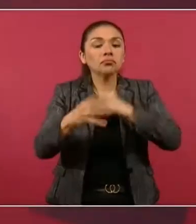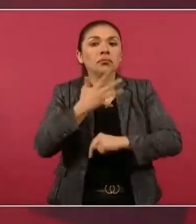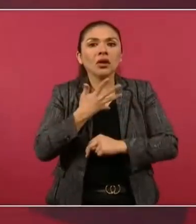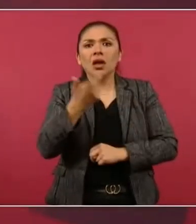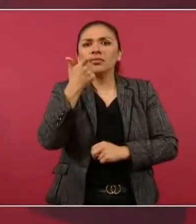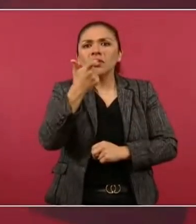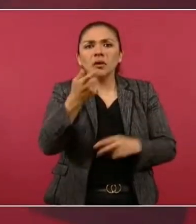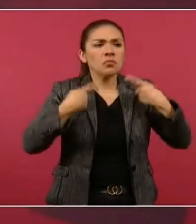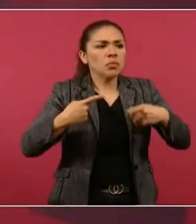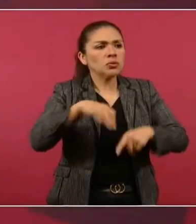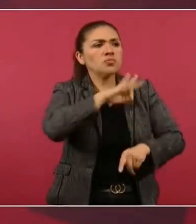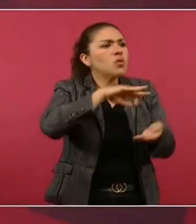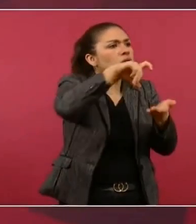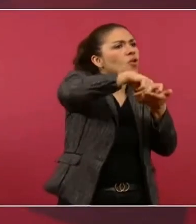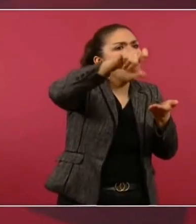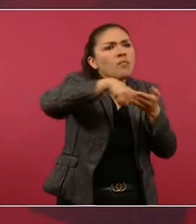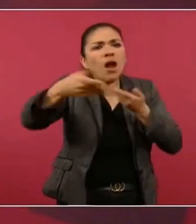dinero,